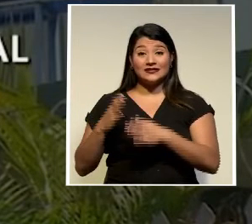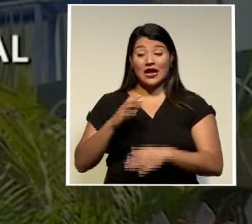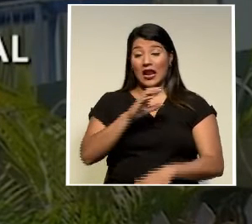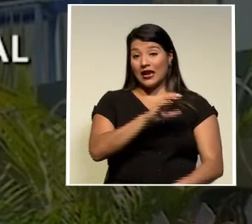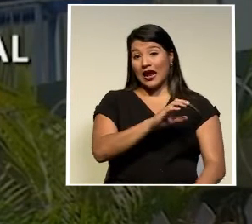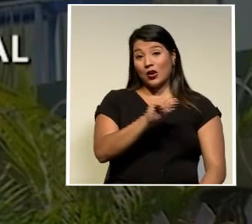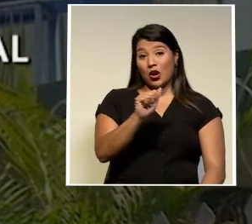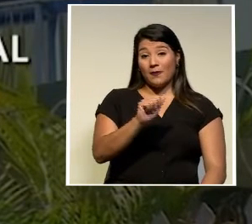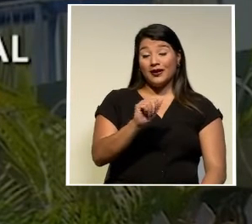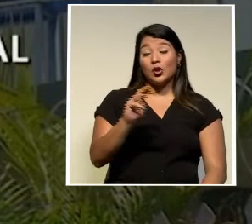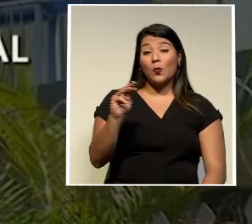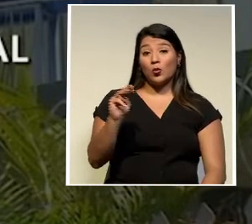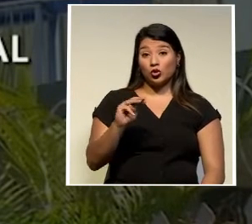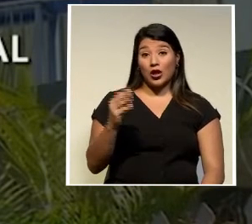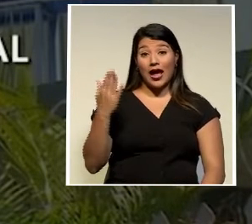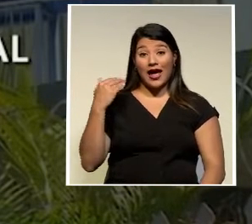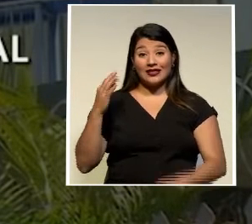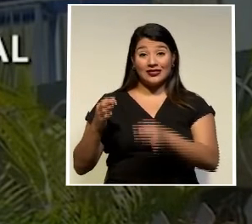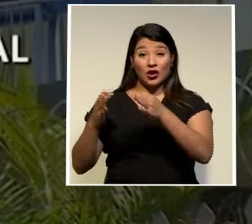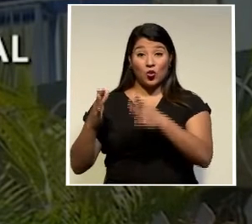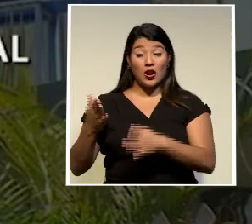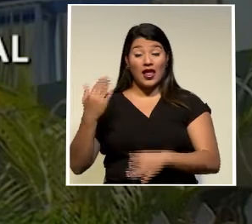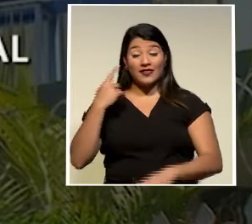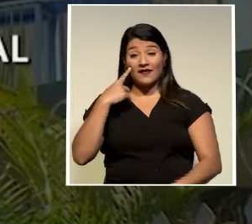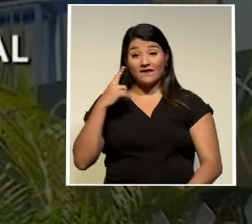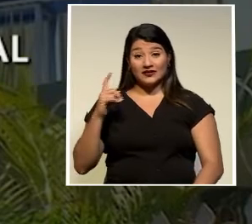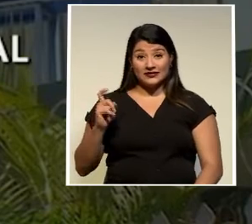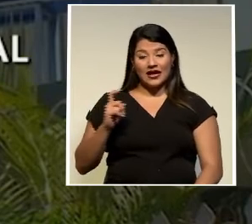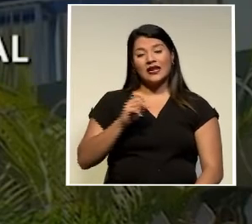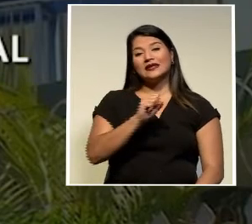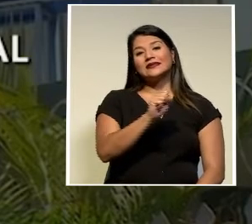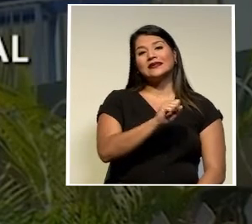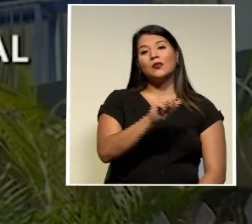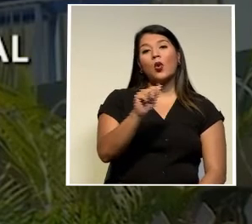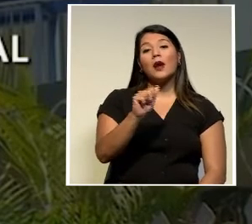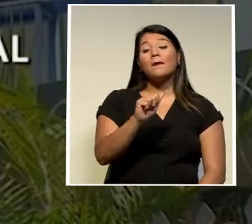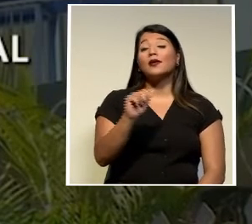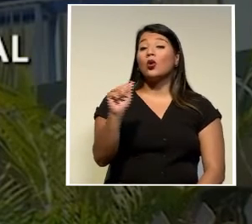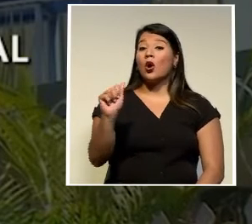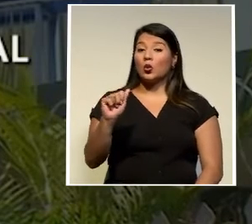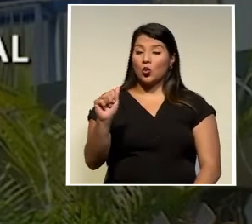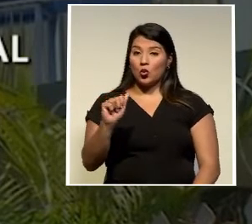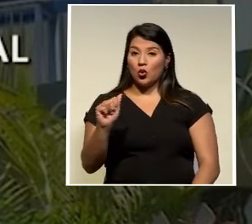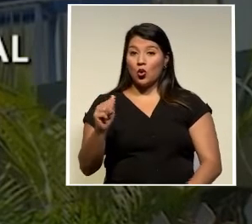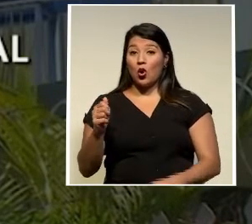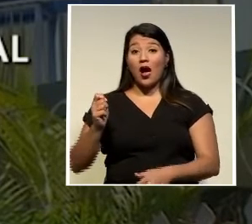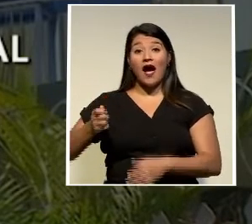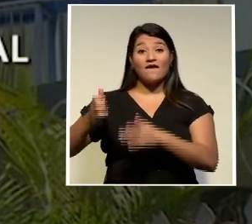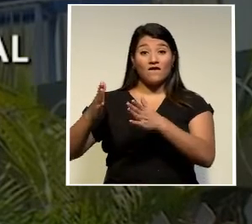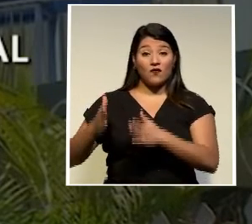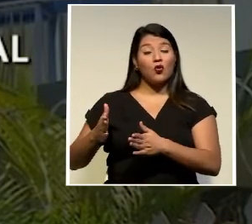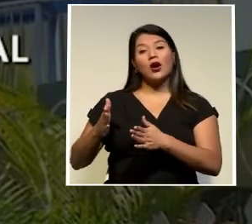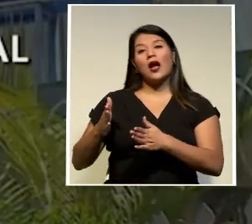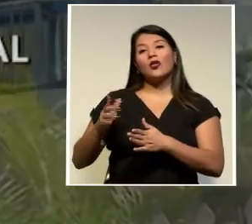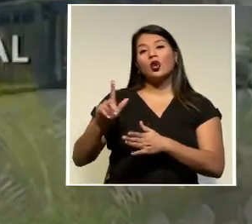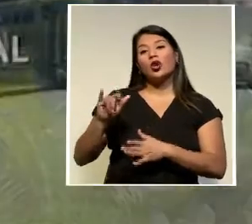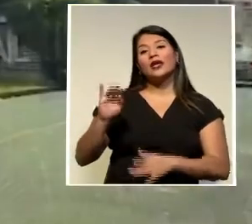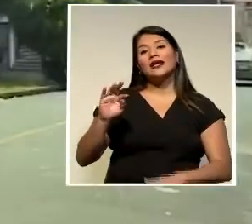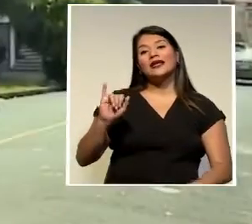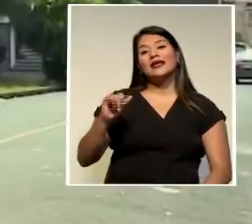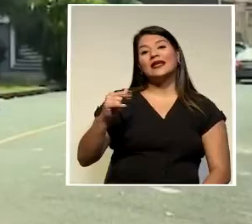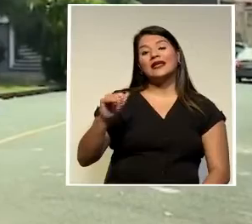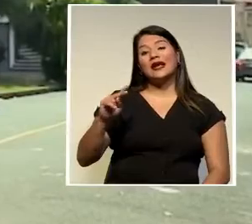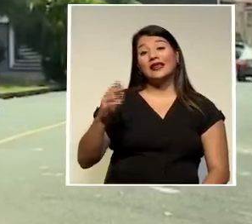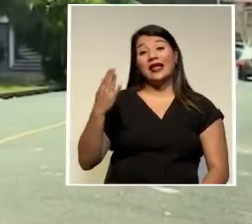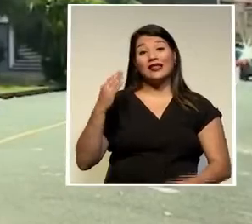Alberto Montero Loaiza ex juez y ex fiscal Simón Alberto Angulo Arredondo abogado litigante ex juez